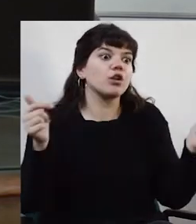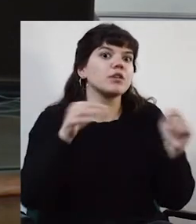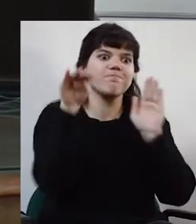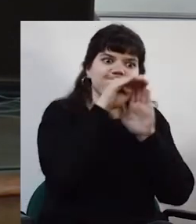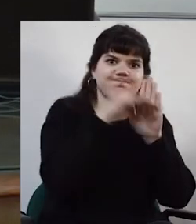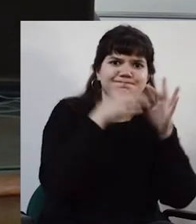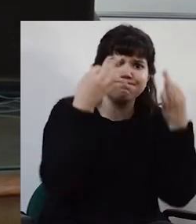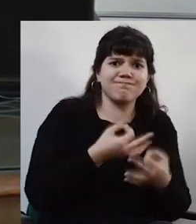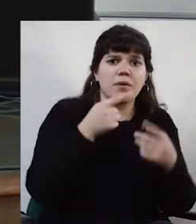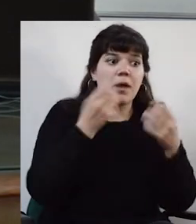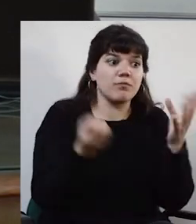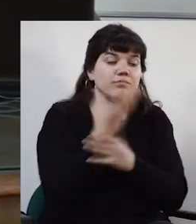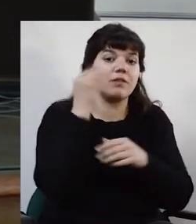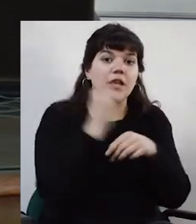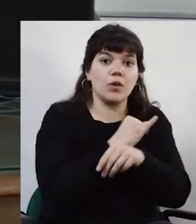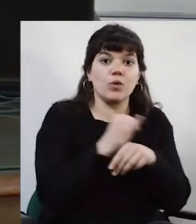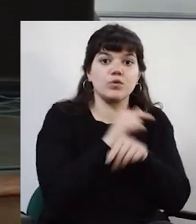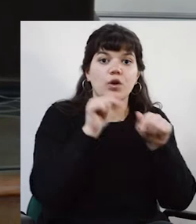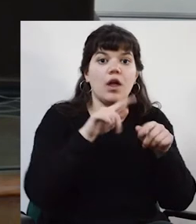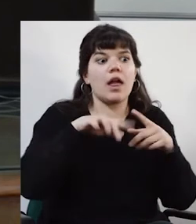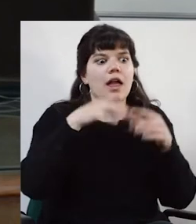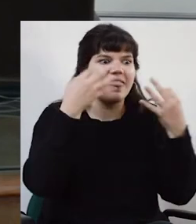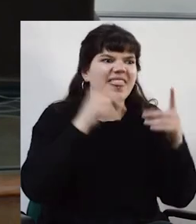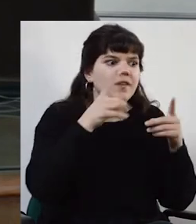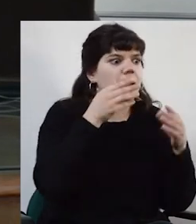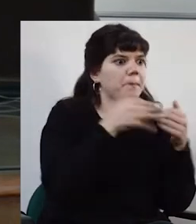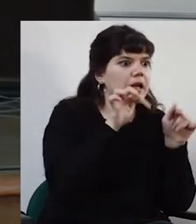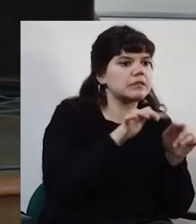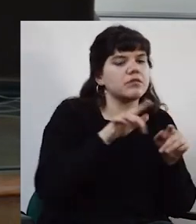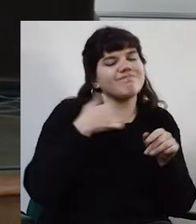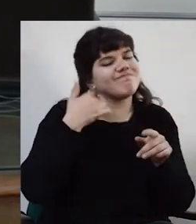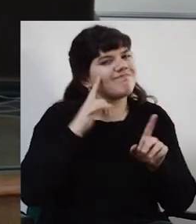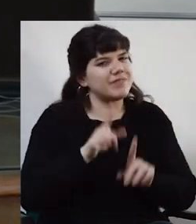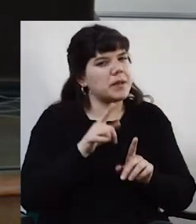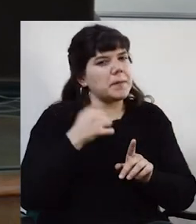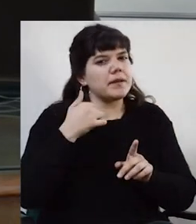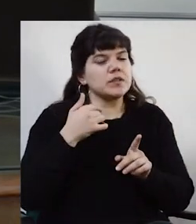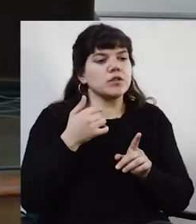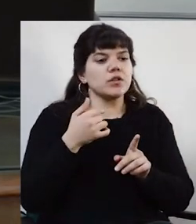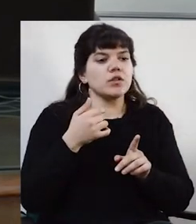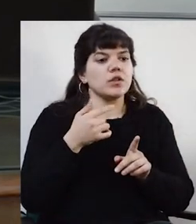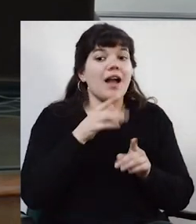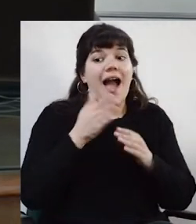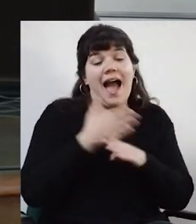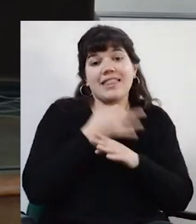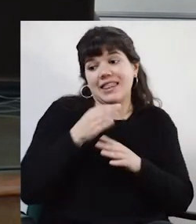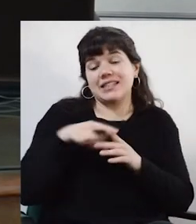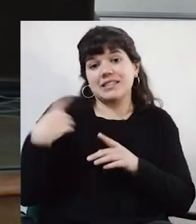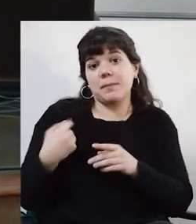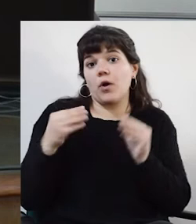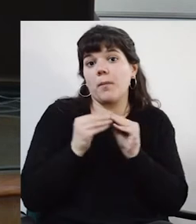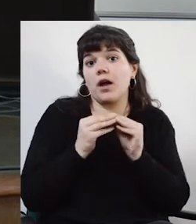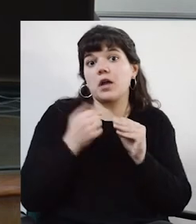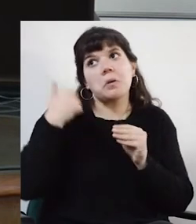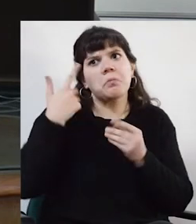académica o tiene que existir esto para que después se diga una red académica. A mí me parece que el ejercicio que Cecilia planteaba me parece que está